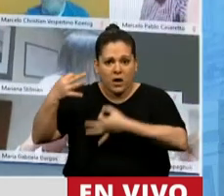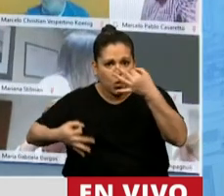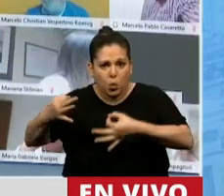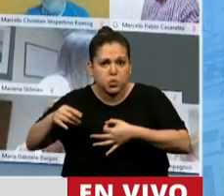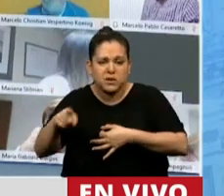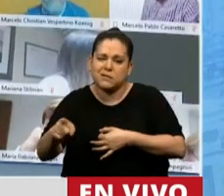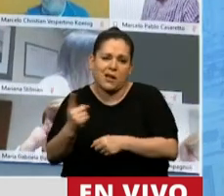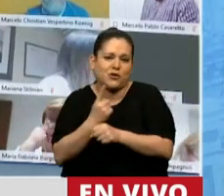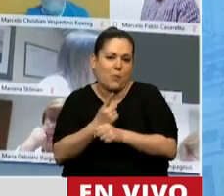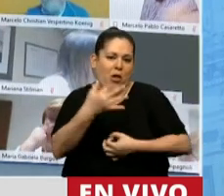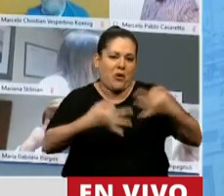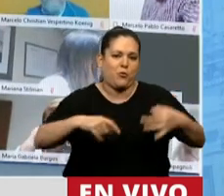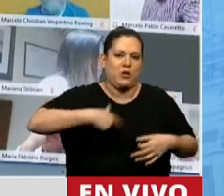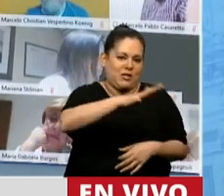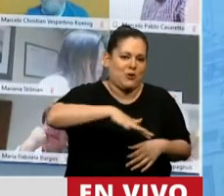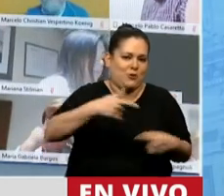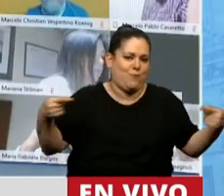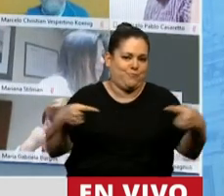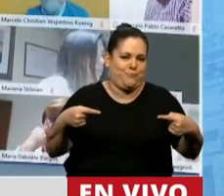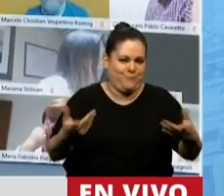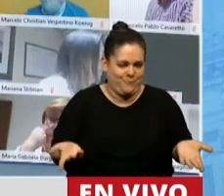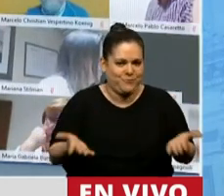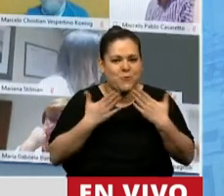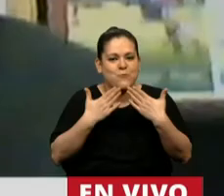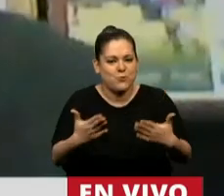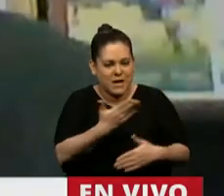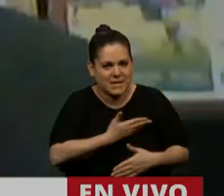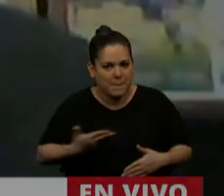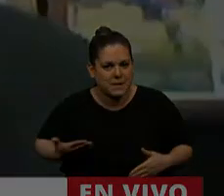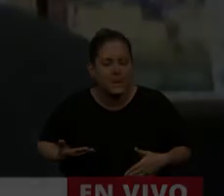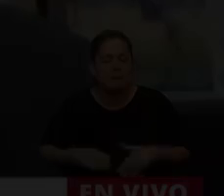a ser una gran paradoja y un contrasentido. Muchas gracias, Presidenta. Gracias, Diputado.